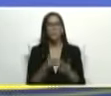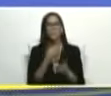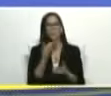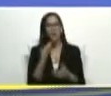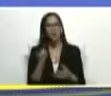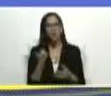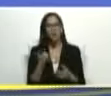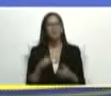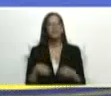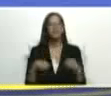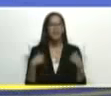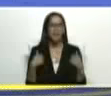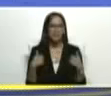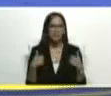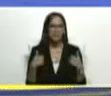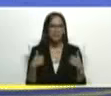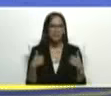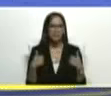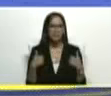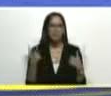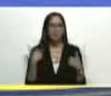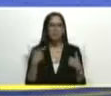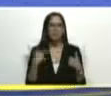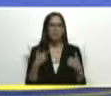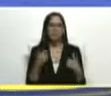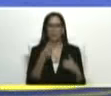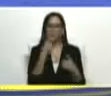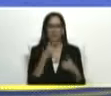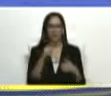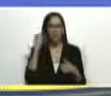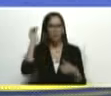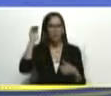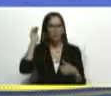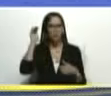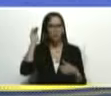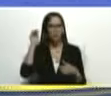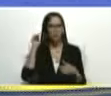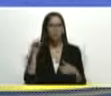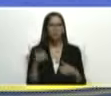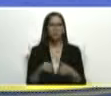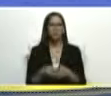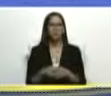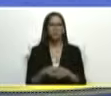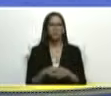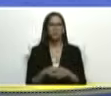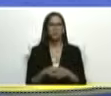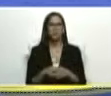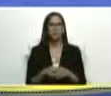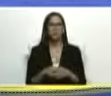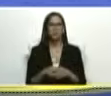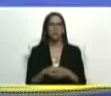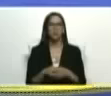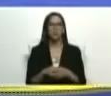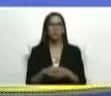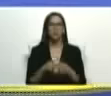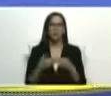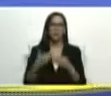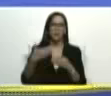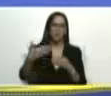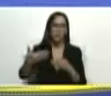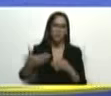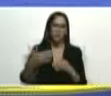y más tenemos que visualizar el futuro inmediato mediato y de largo plazo